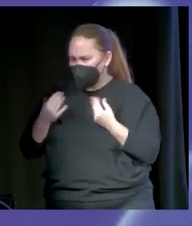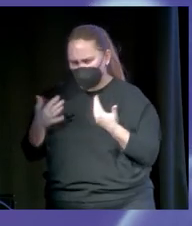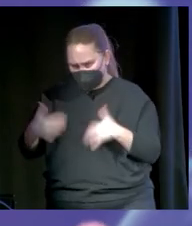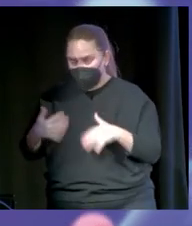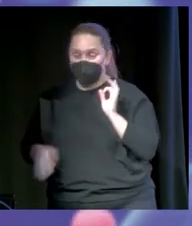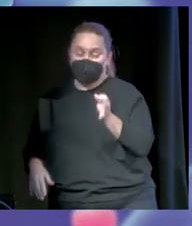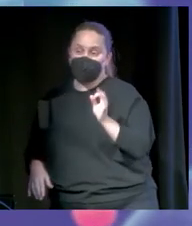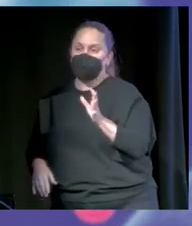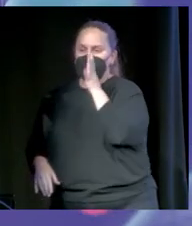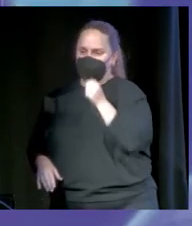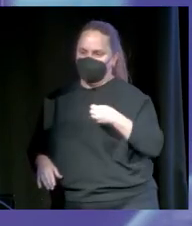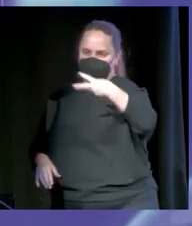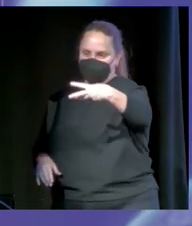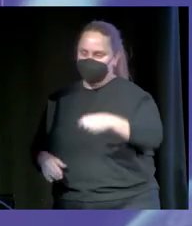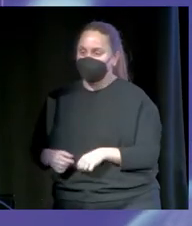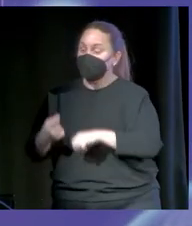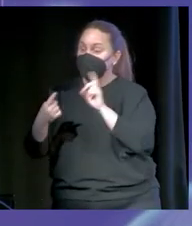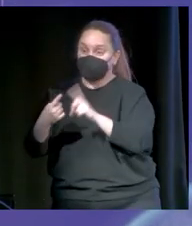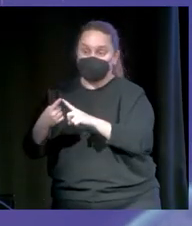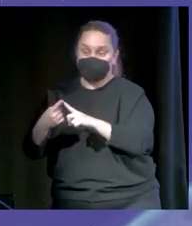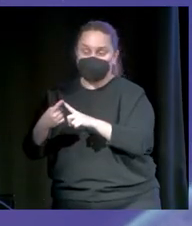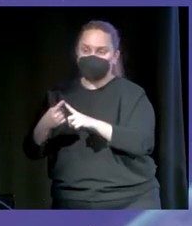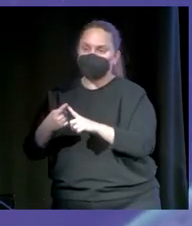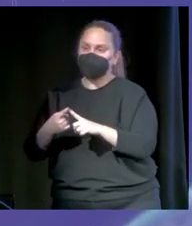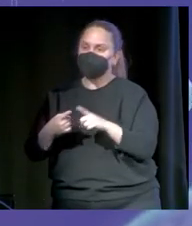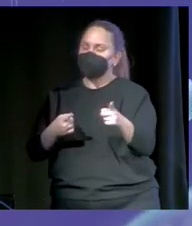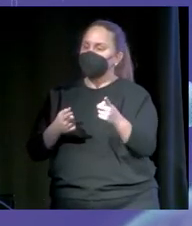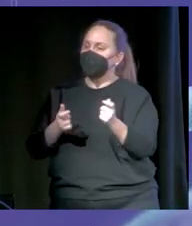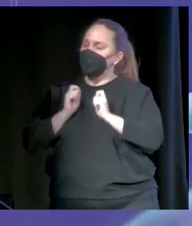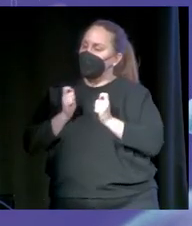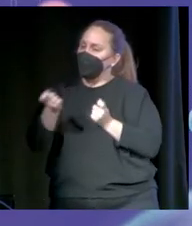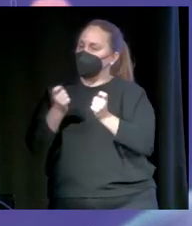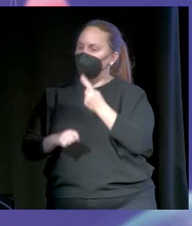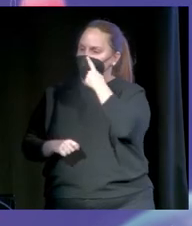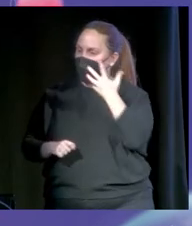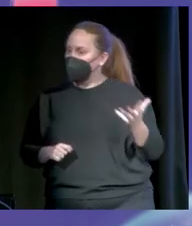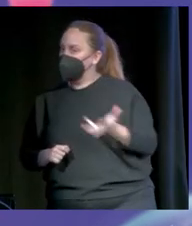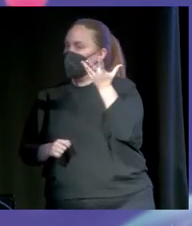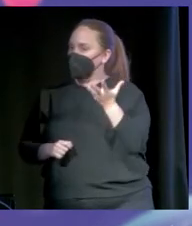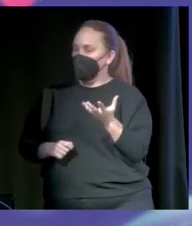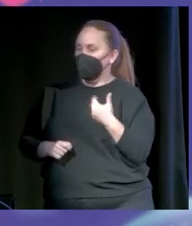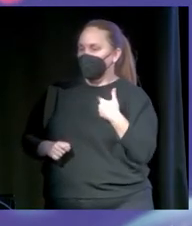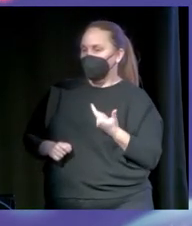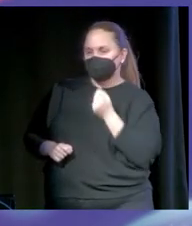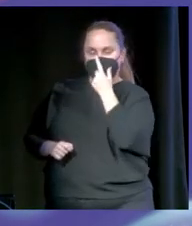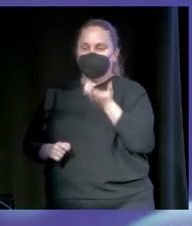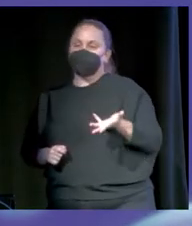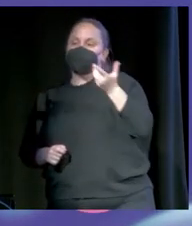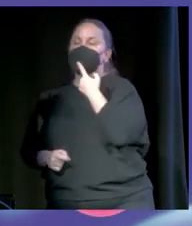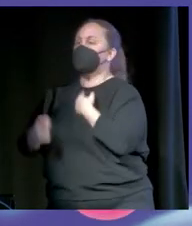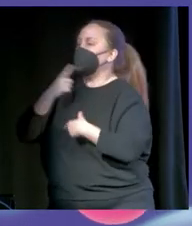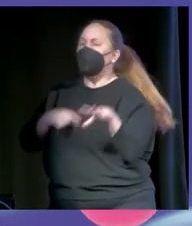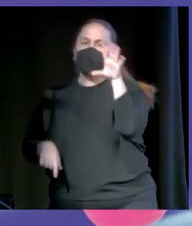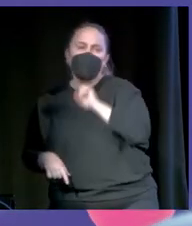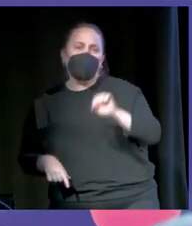ayudado muchísimo. Por tres cosas. Primera cosa, son reguladores de ego. O al final tienes a un 99% de la gente que te dice todos los días lo guapo y lo